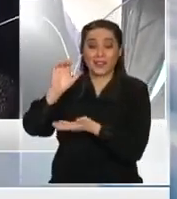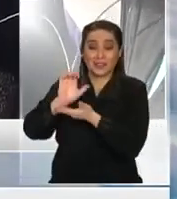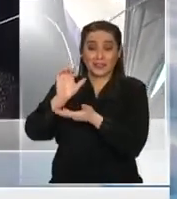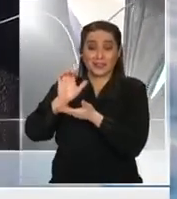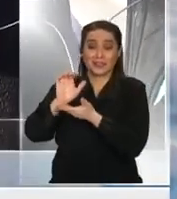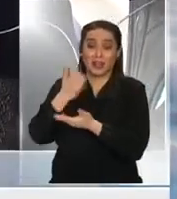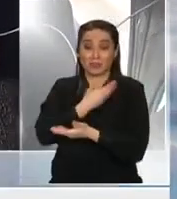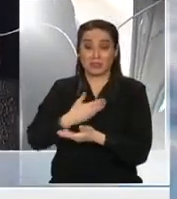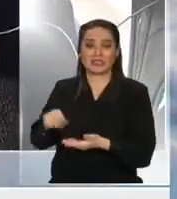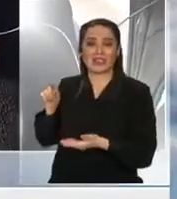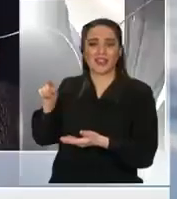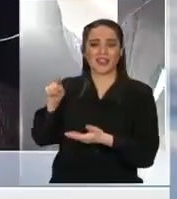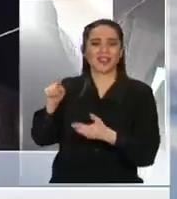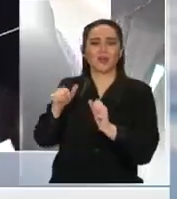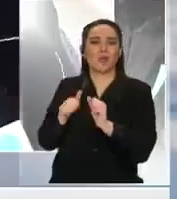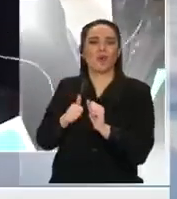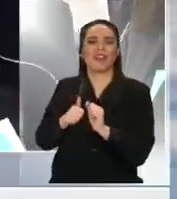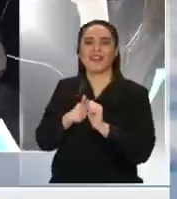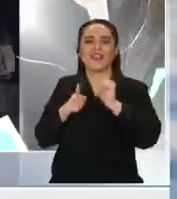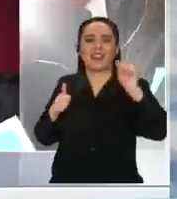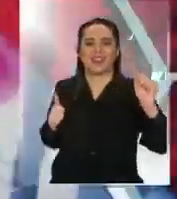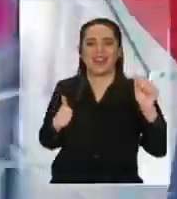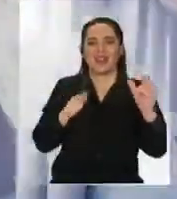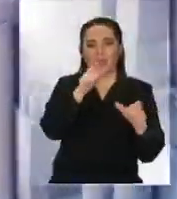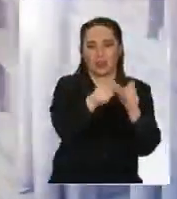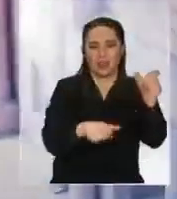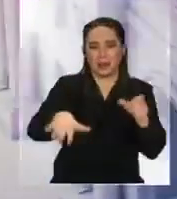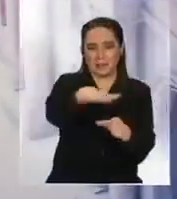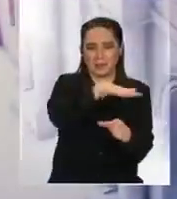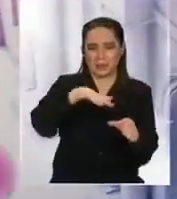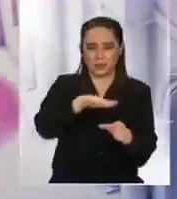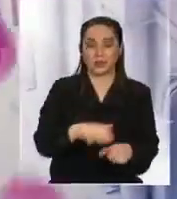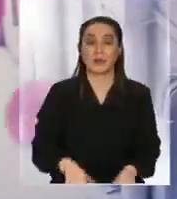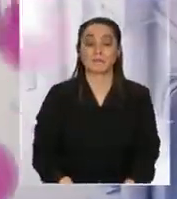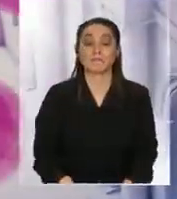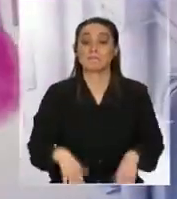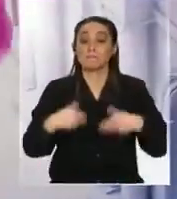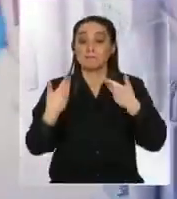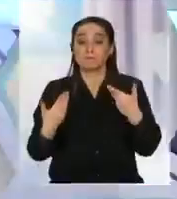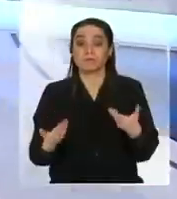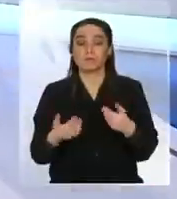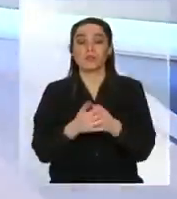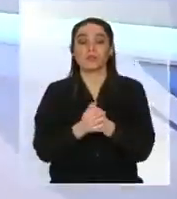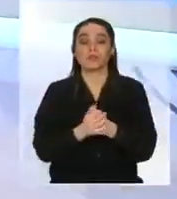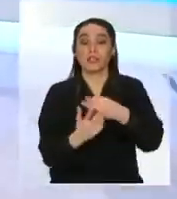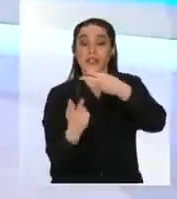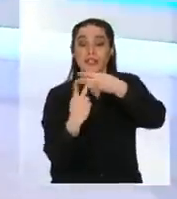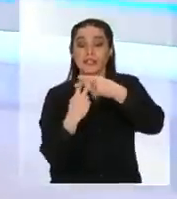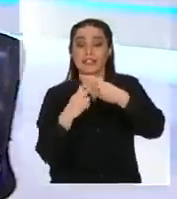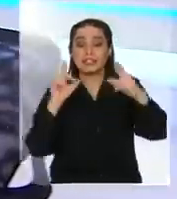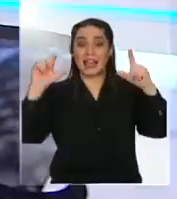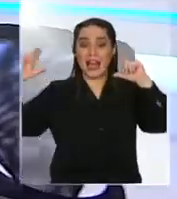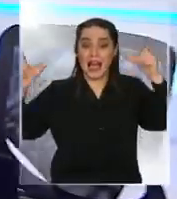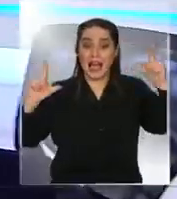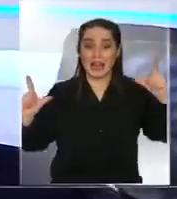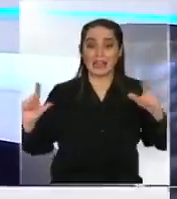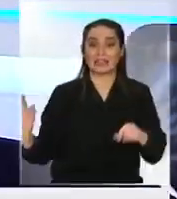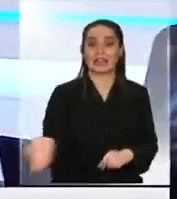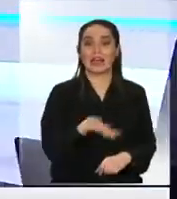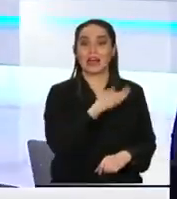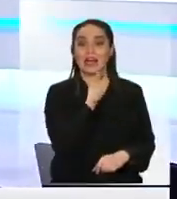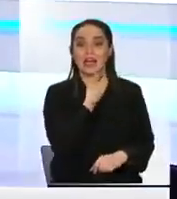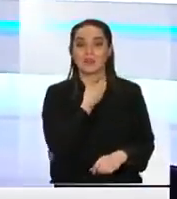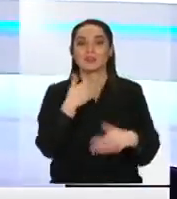Antonio, ya vuelvo con ustedes a Pudahuel. Nos vamos a las redes sociales, Daniel. Nos ubicamos ahí donde estábamos. Casta Calerta Jadwe, trending